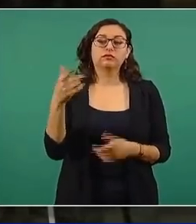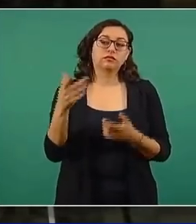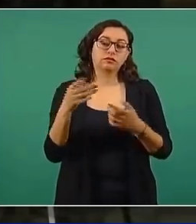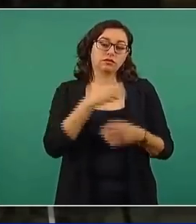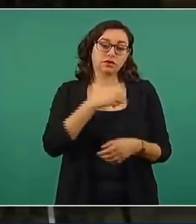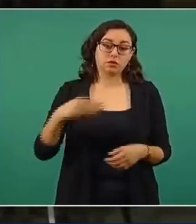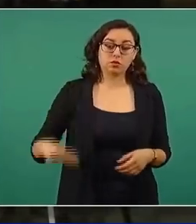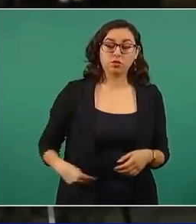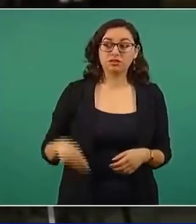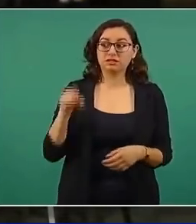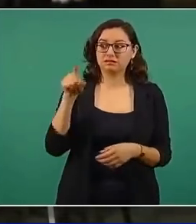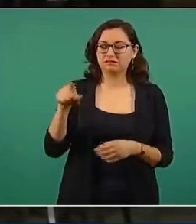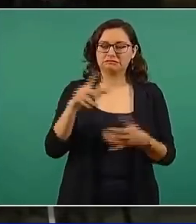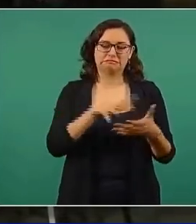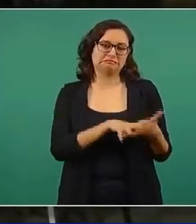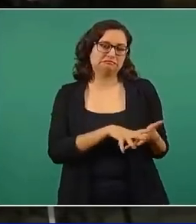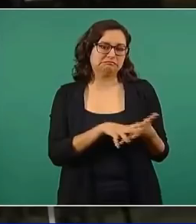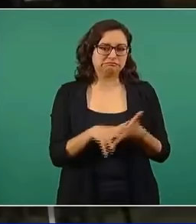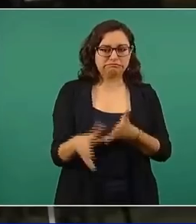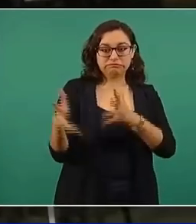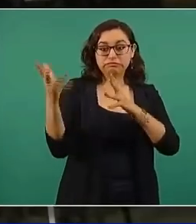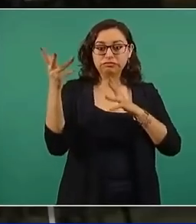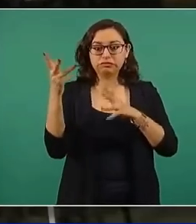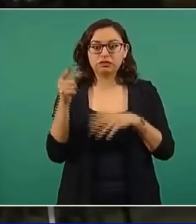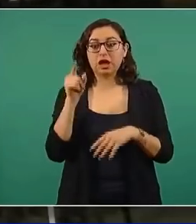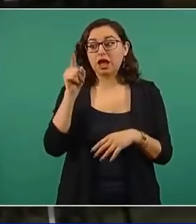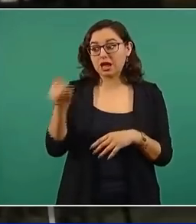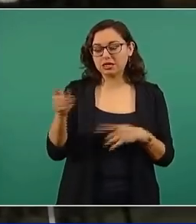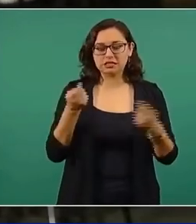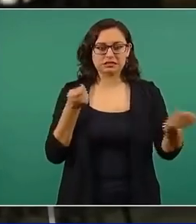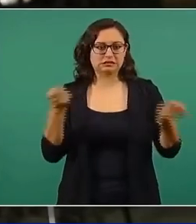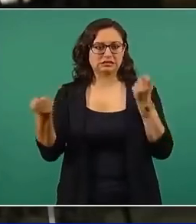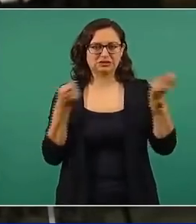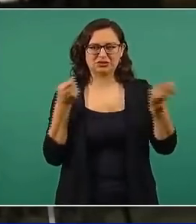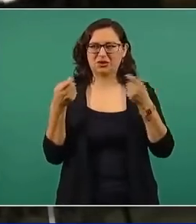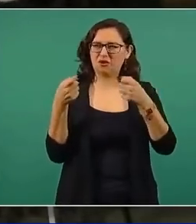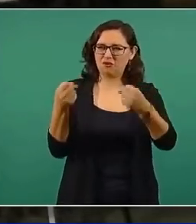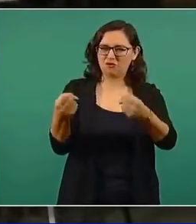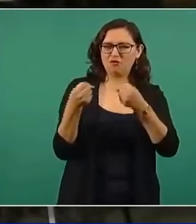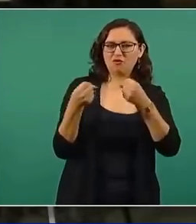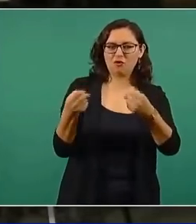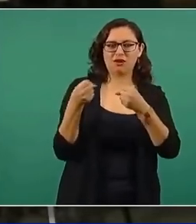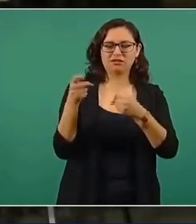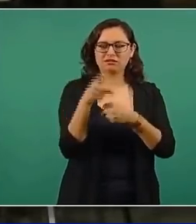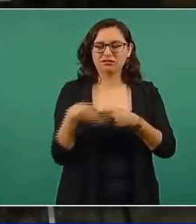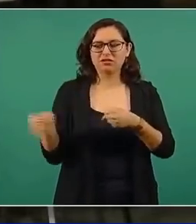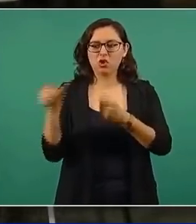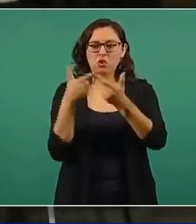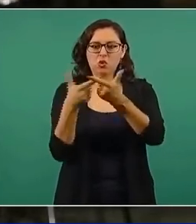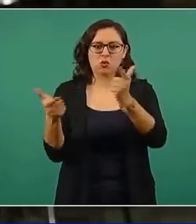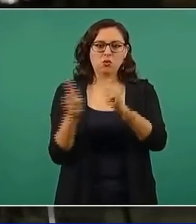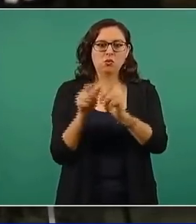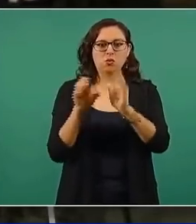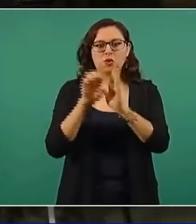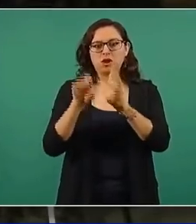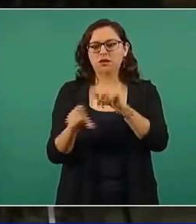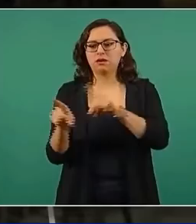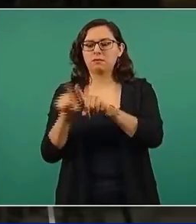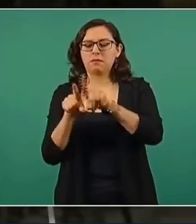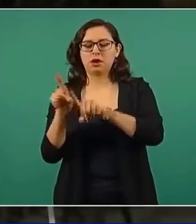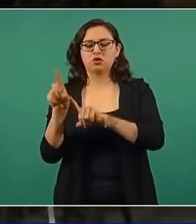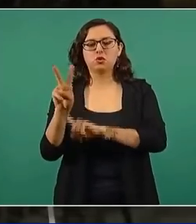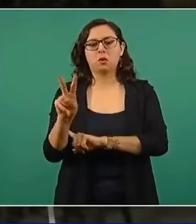pues ahí desafortunadamente hay un casicazgo muy importante, muy fuerte. Está el caso de los hermanos Vázquez Parisi,